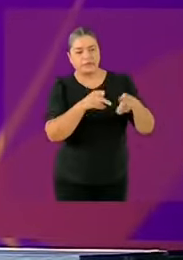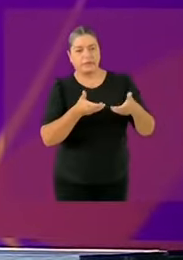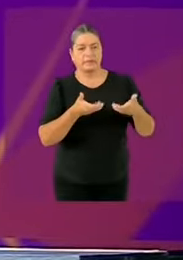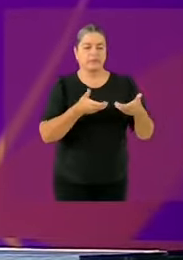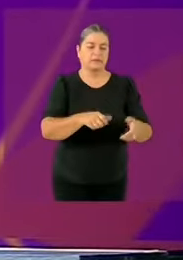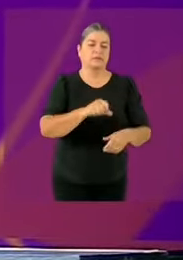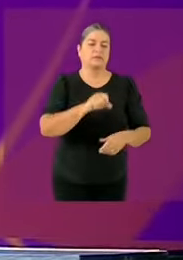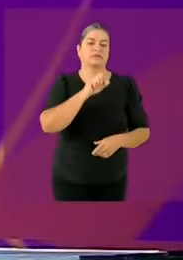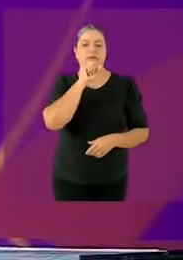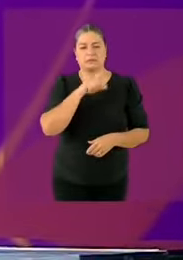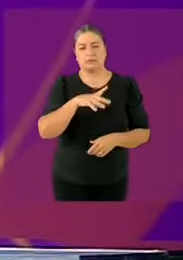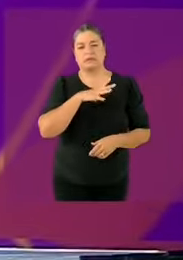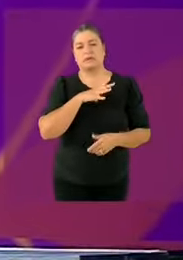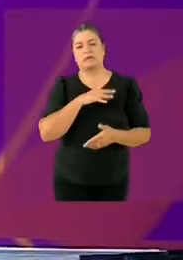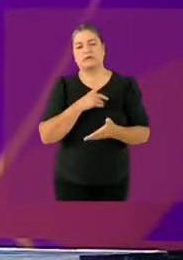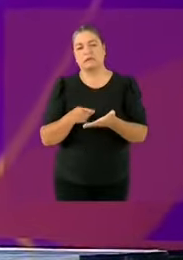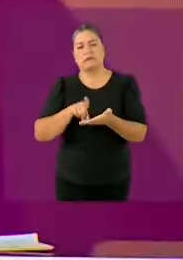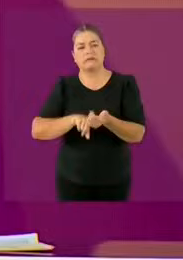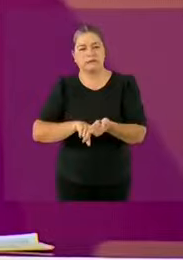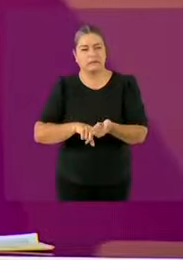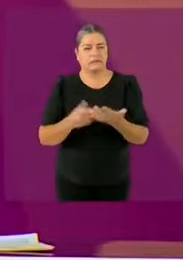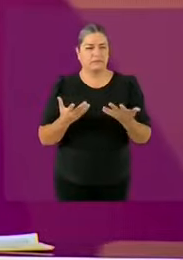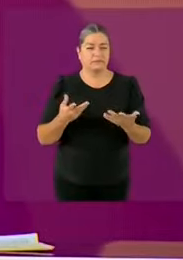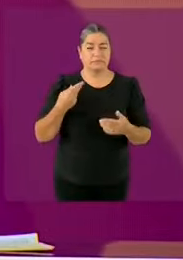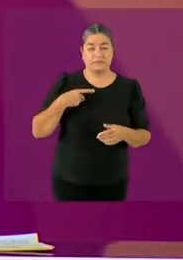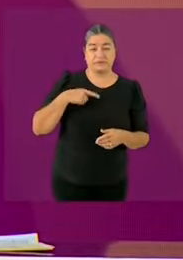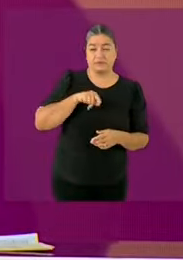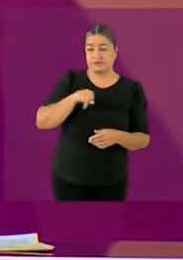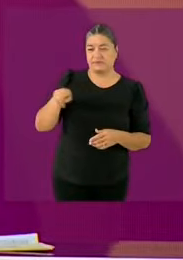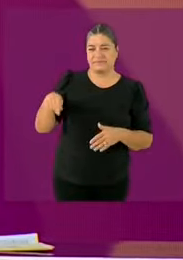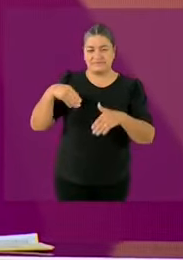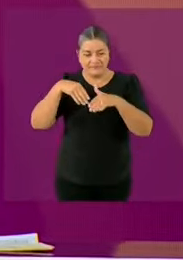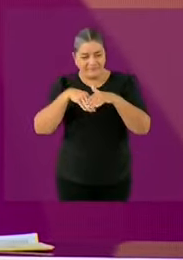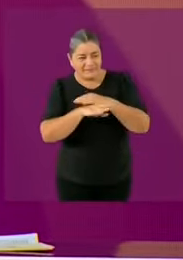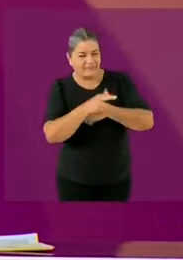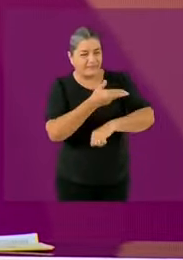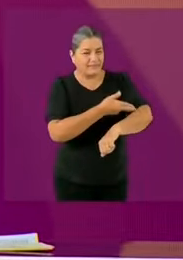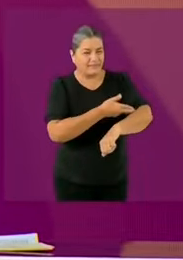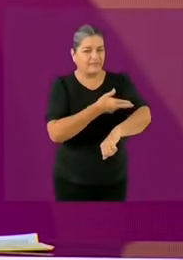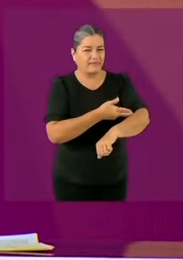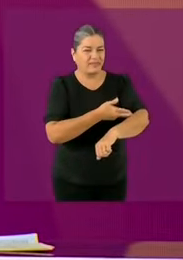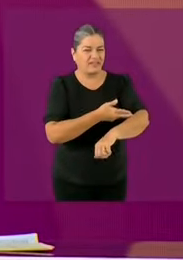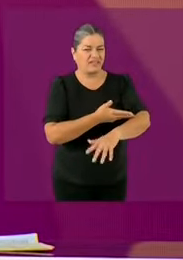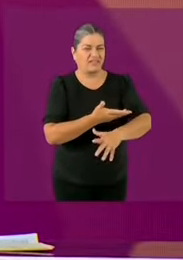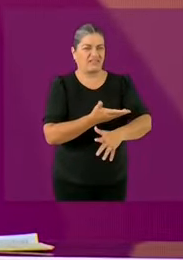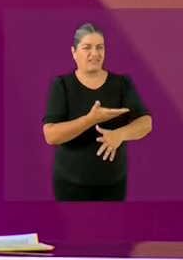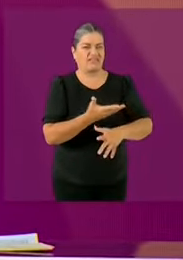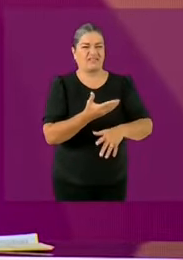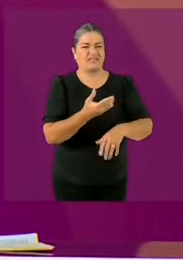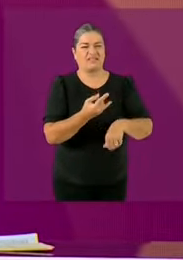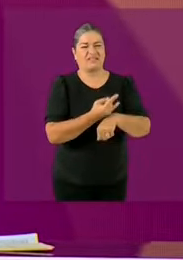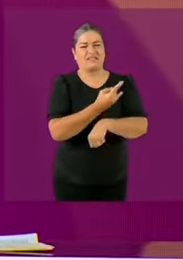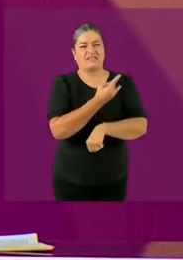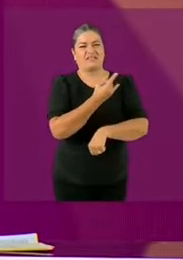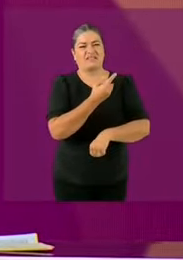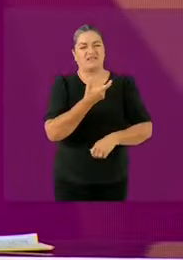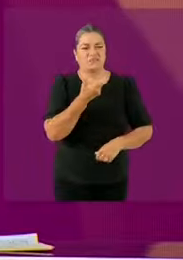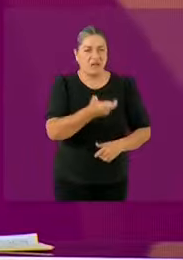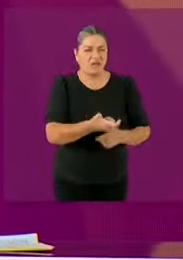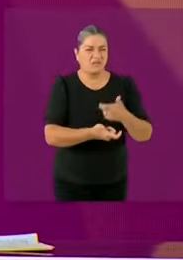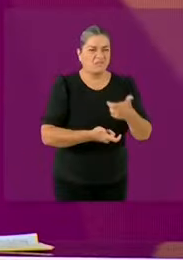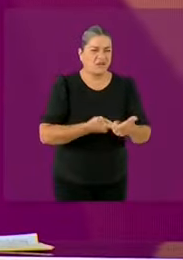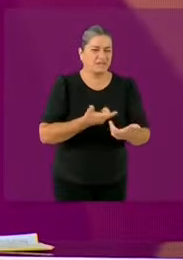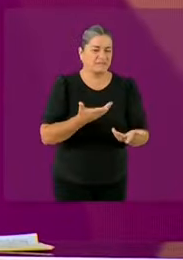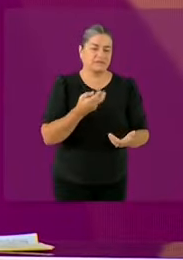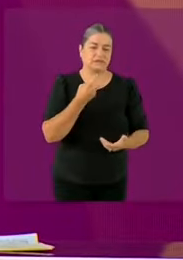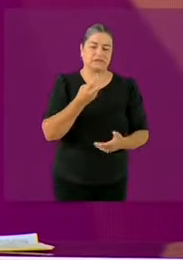vez que van a tratar con un ente público? A ver, funcionarios son estos que realmente puedan demostrar el origen de sus recursos, su patrimonio.